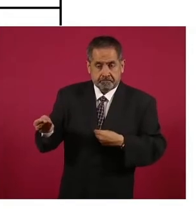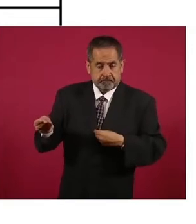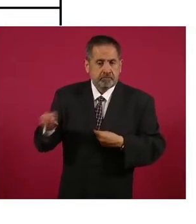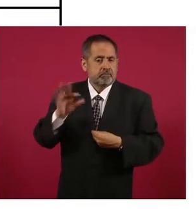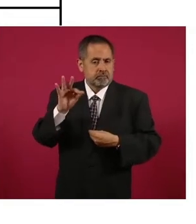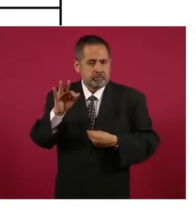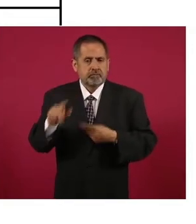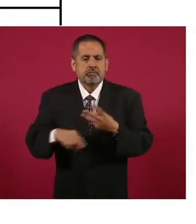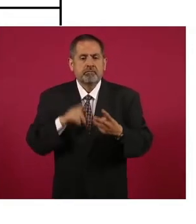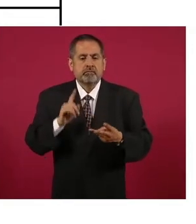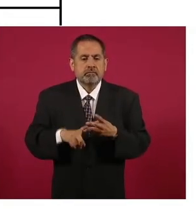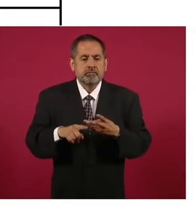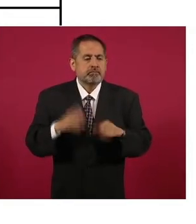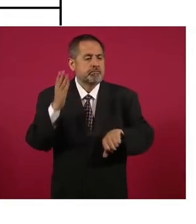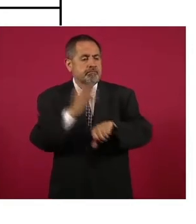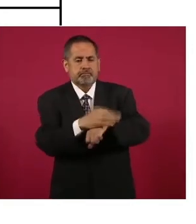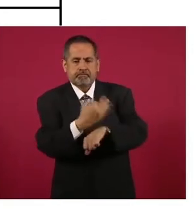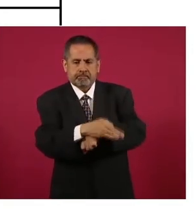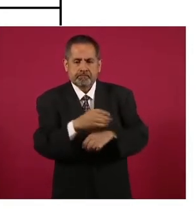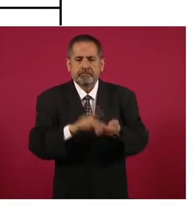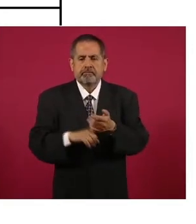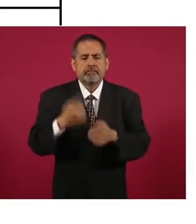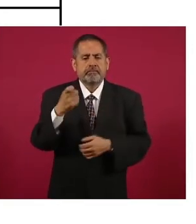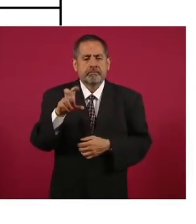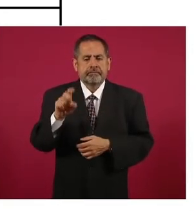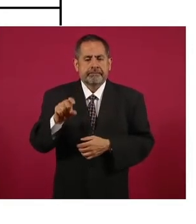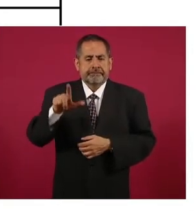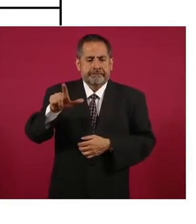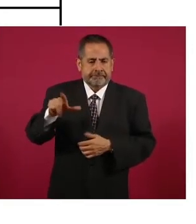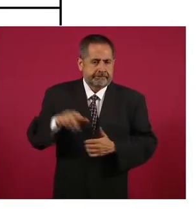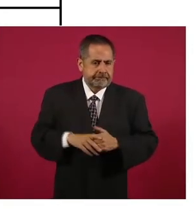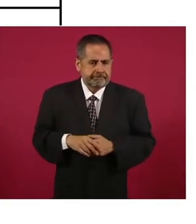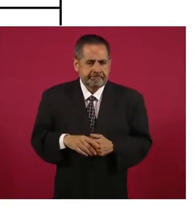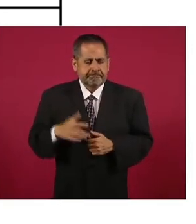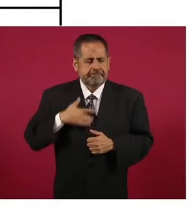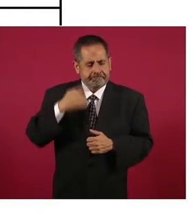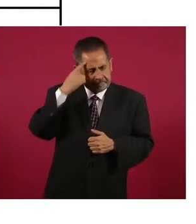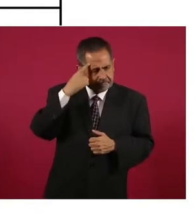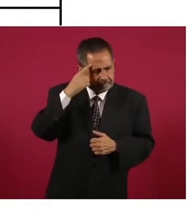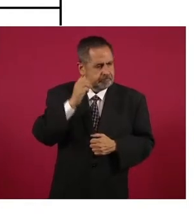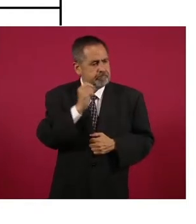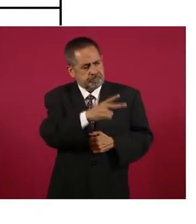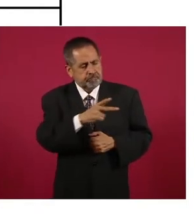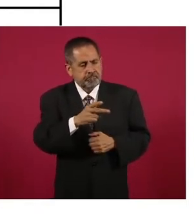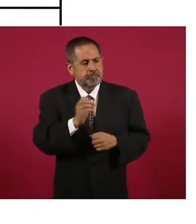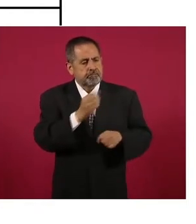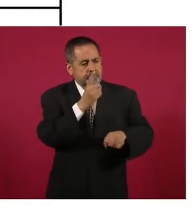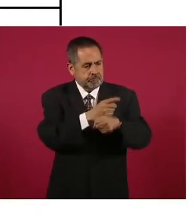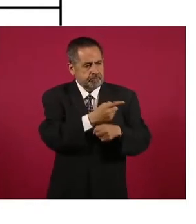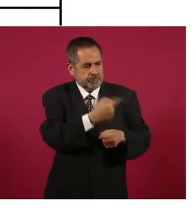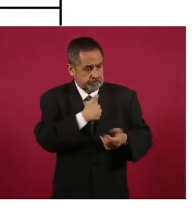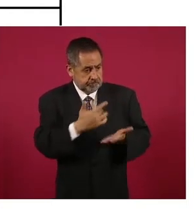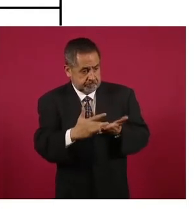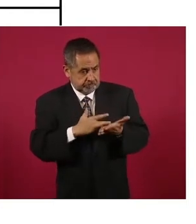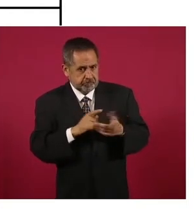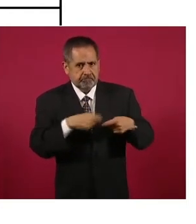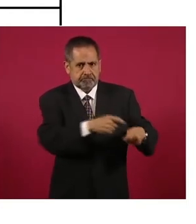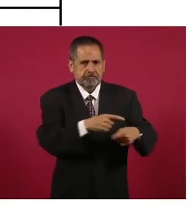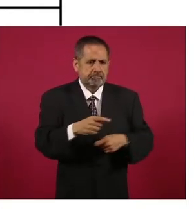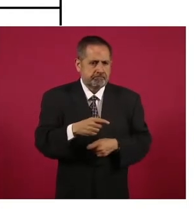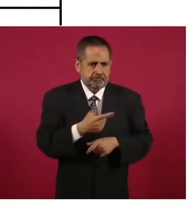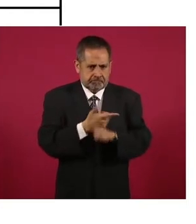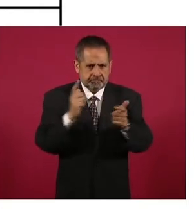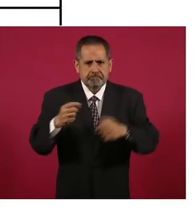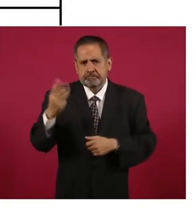por suspensión condicional 137, por criterios de oportunidad 3, por medidas